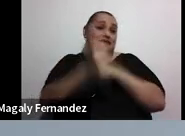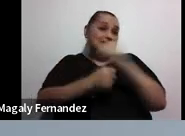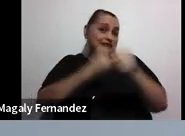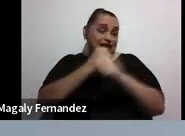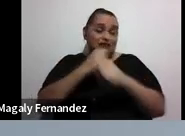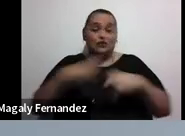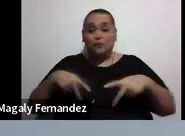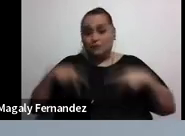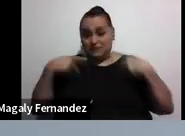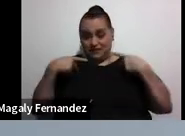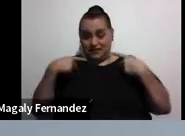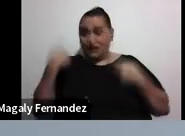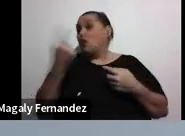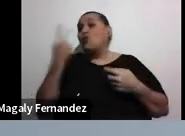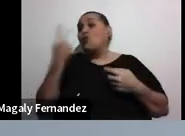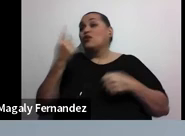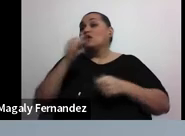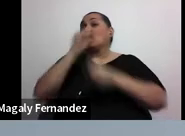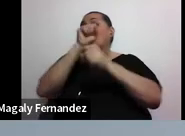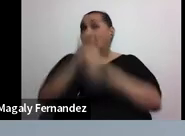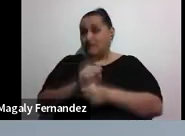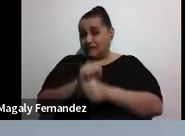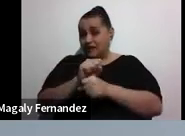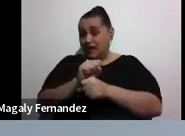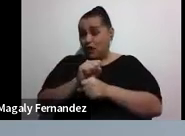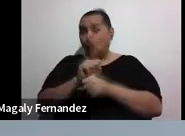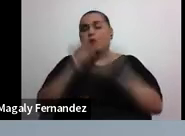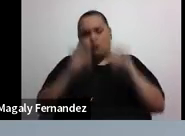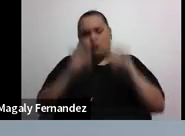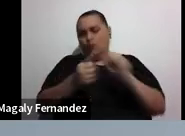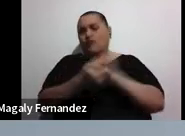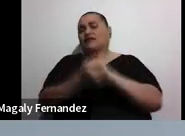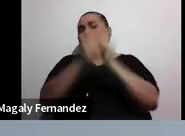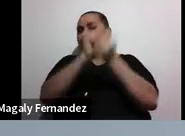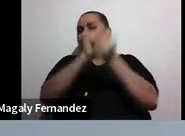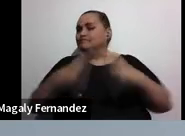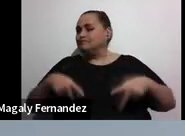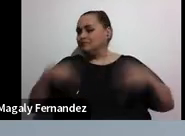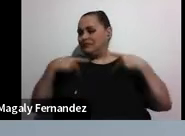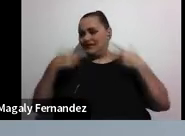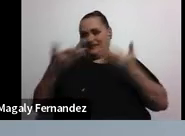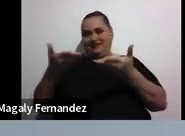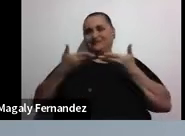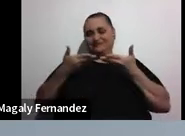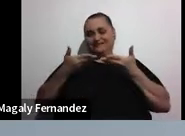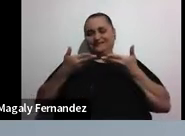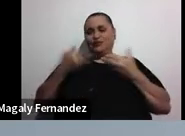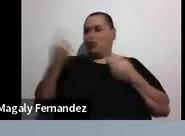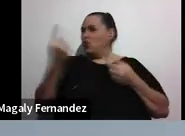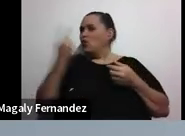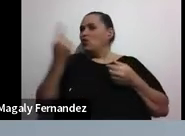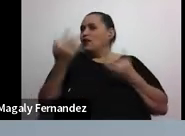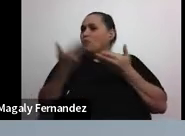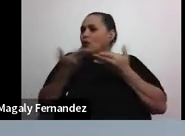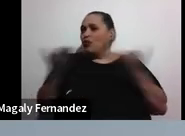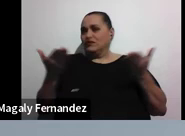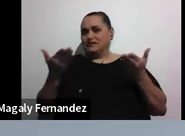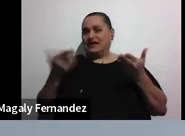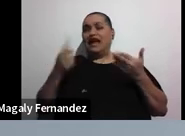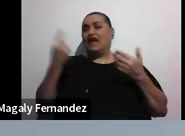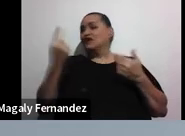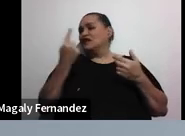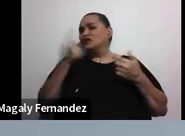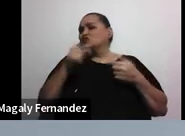Un único hábito les puede dar más vida a ustedes. Una única cosa. Y eso es todo. Eso es todo lo que yo les pido.